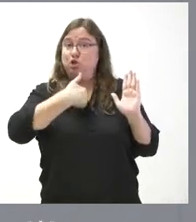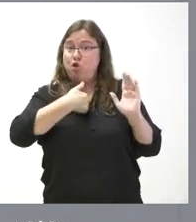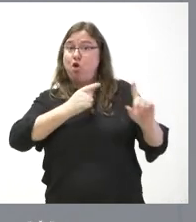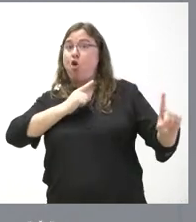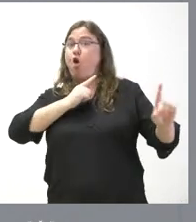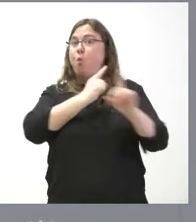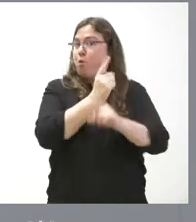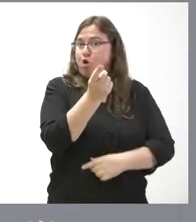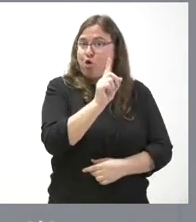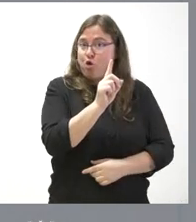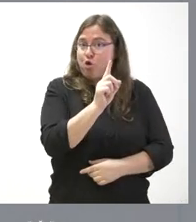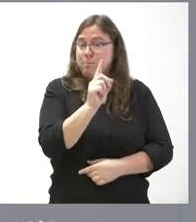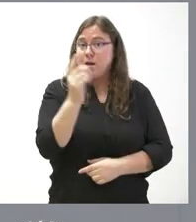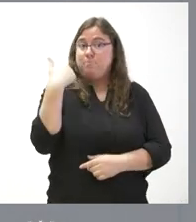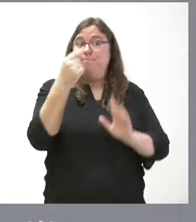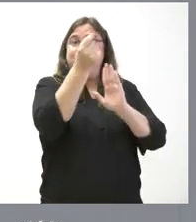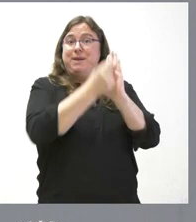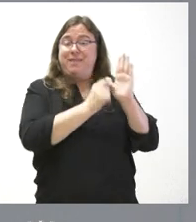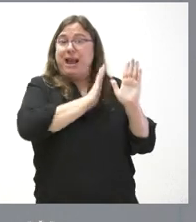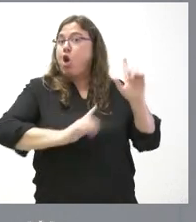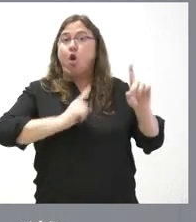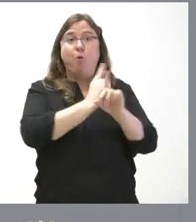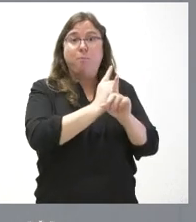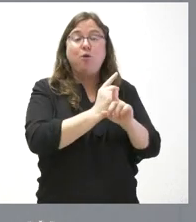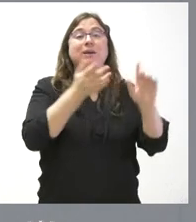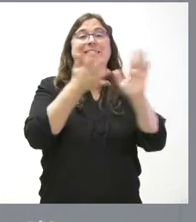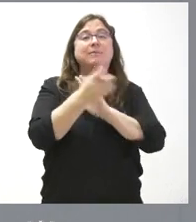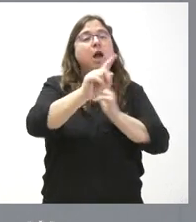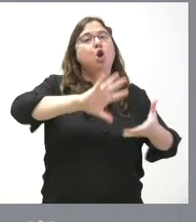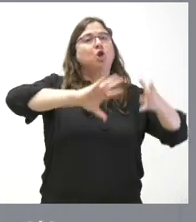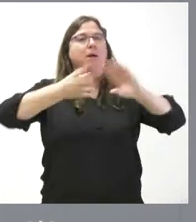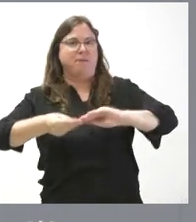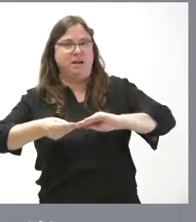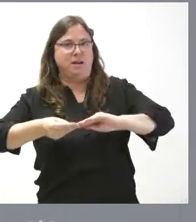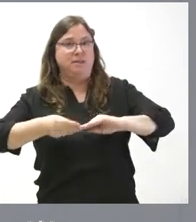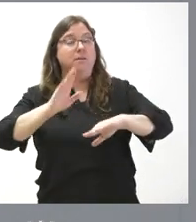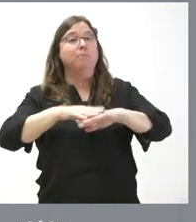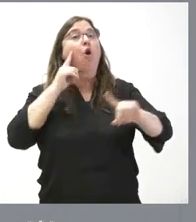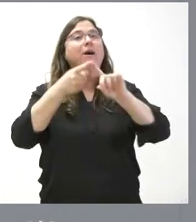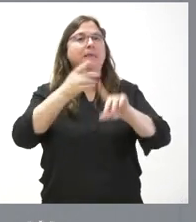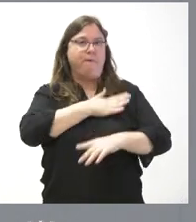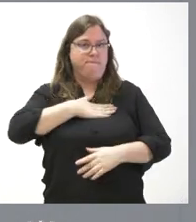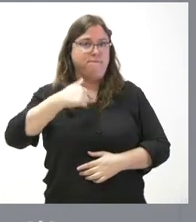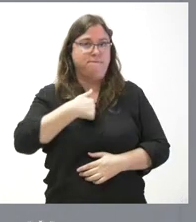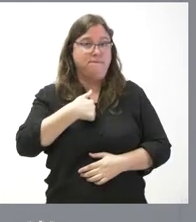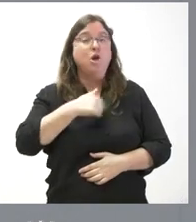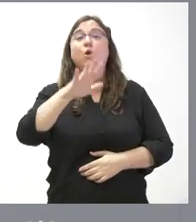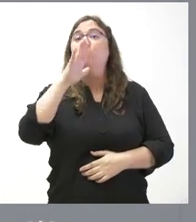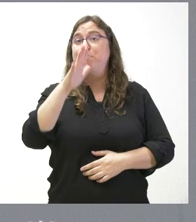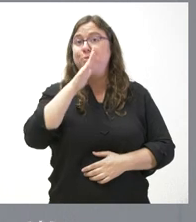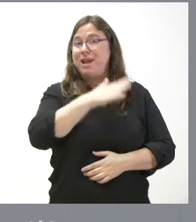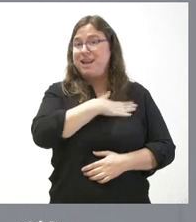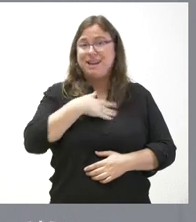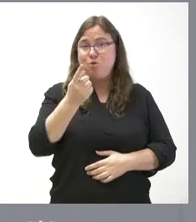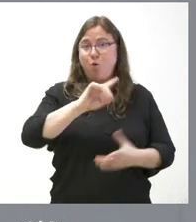requerimiento de la medida cautelar de suspensión, deja de tener en aplicación esta orden ministerial, que es nuestro objetivo básico. ¿Y por qué queremos que no se aplique